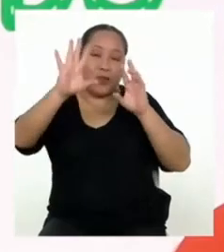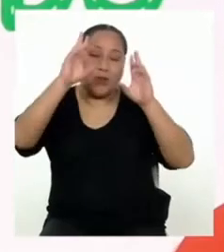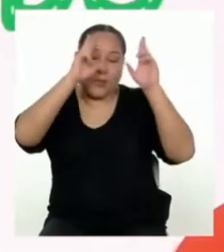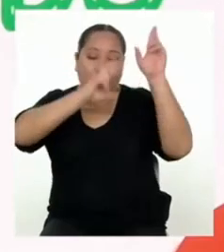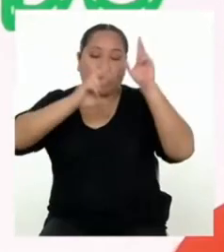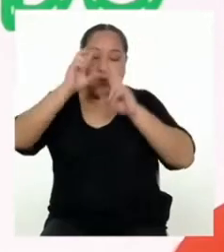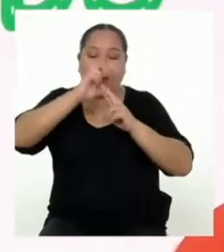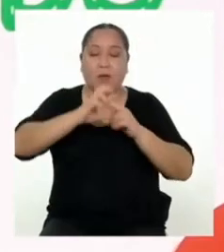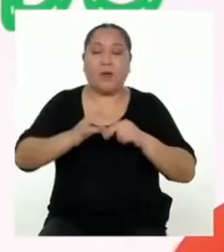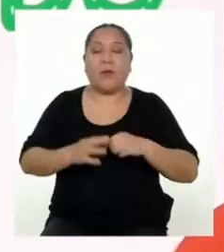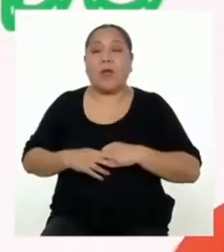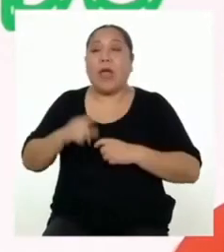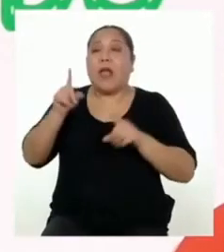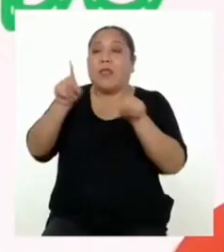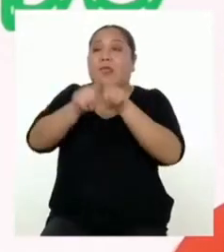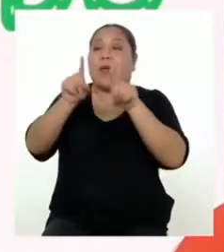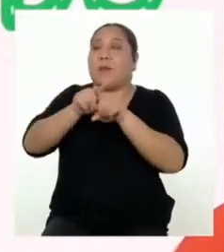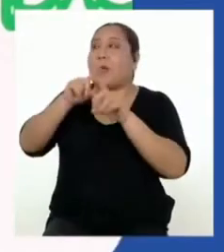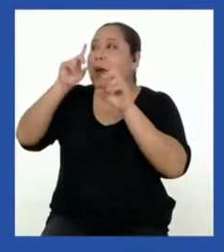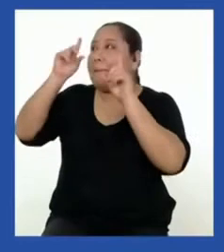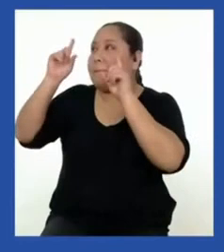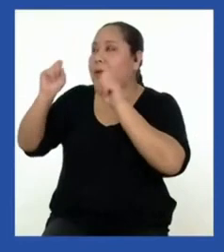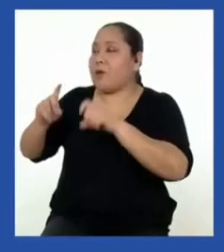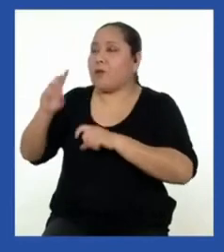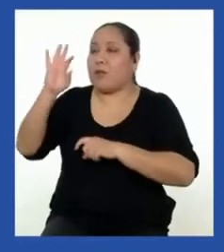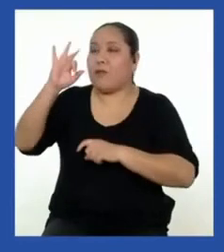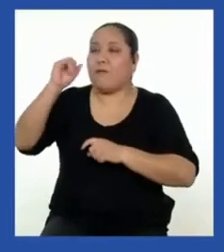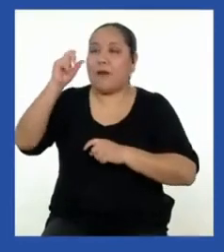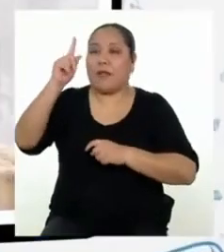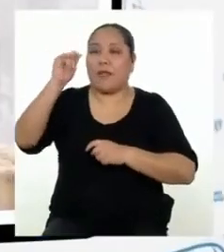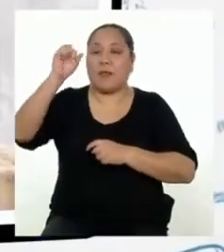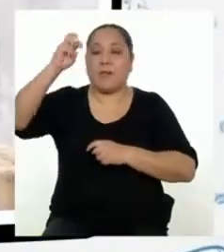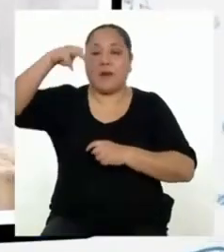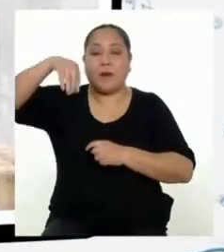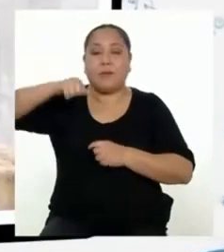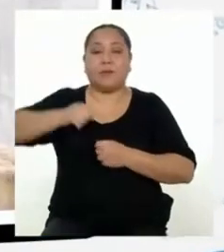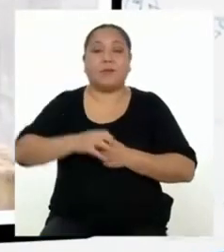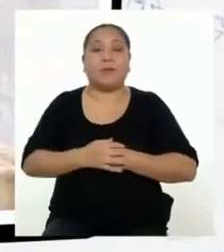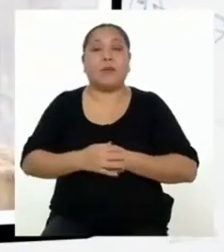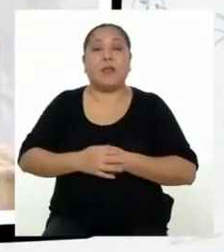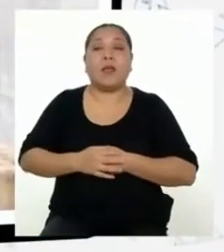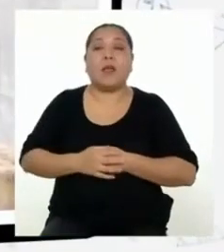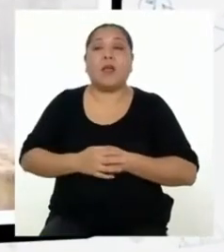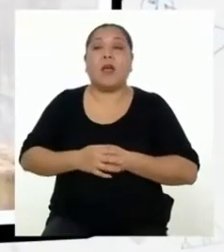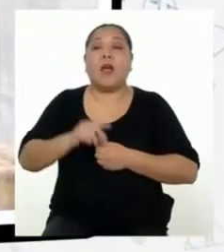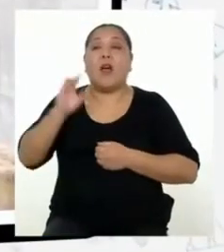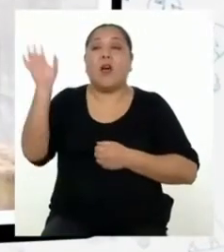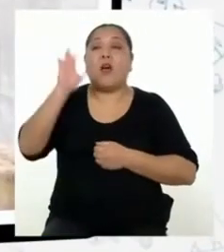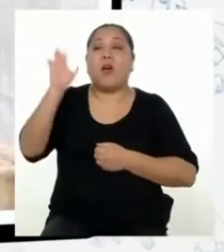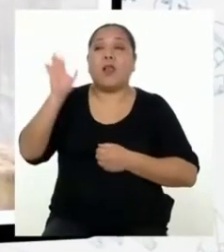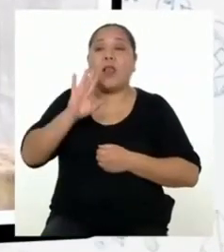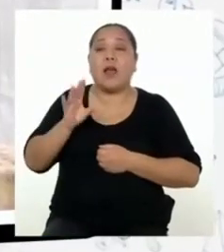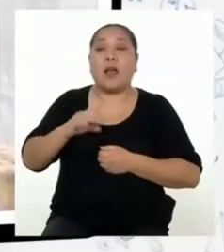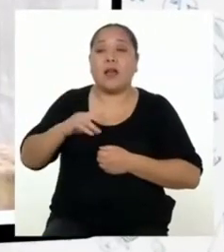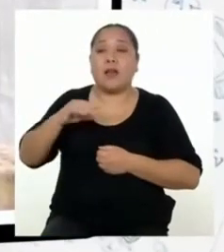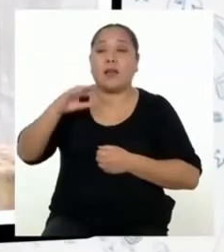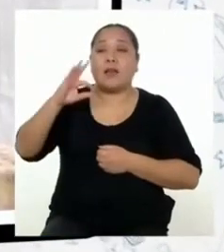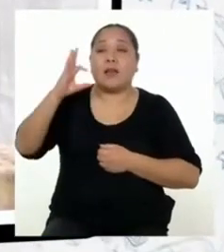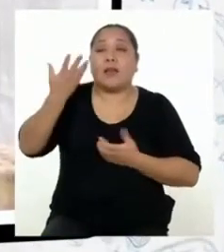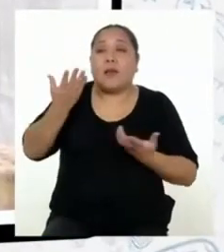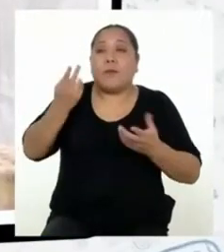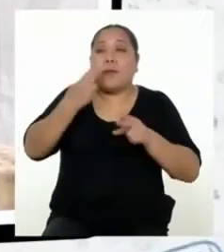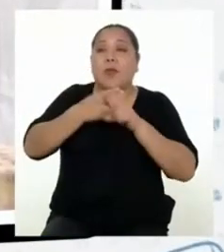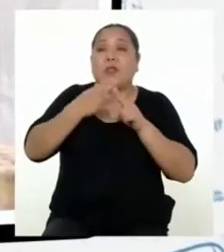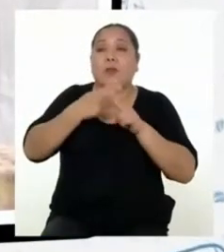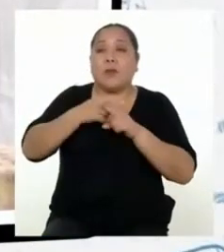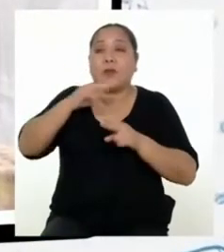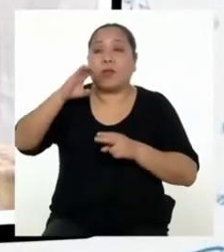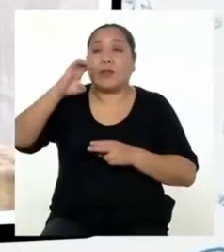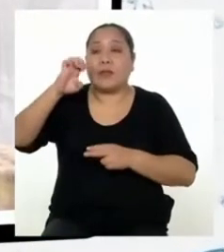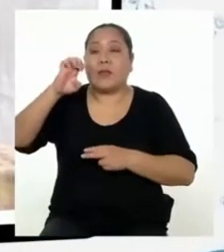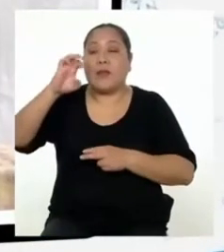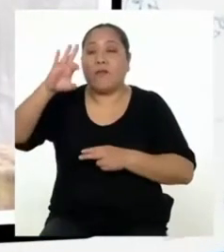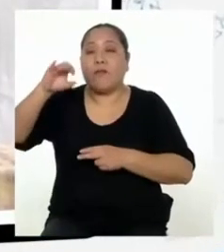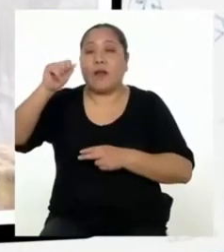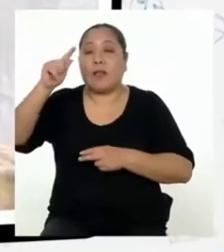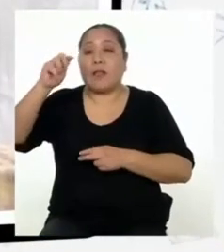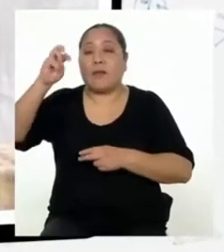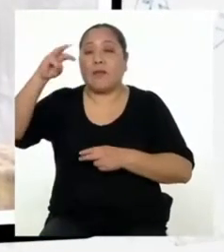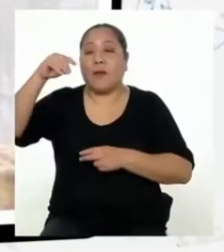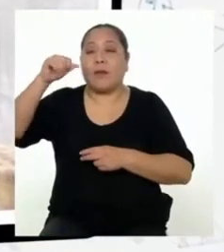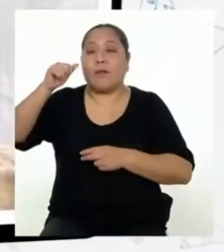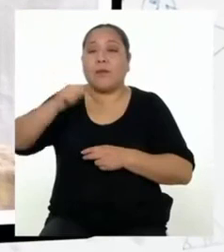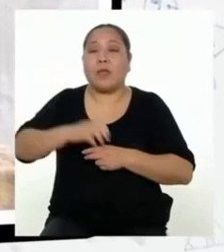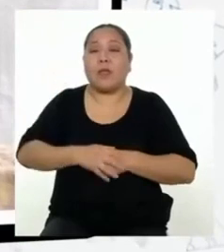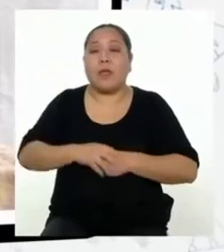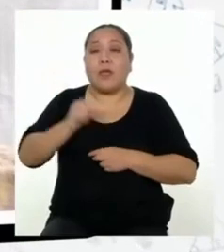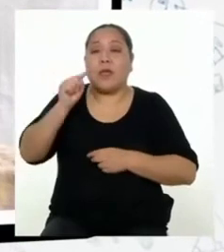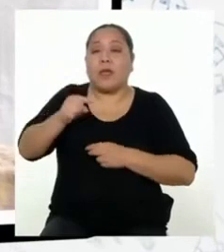Jefferson. También tenemos una pregunta de Fátima. Hola, Yanira. Hola, profesora. Mi duda es esta. He visto en